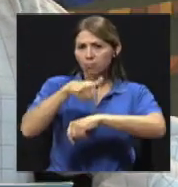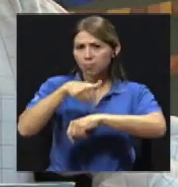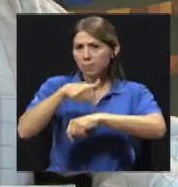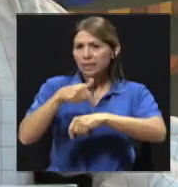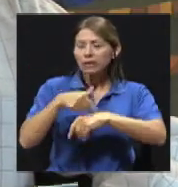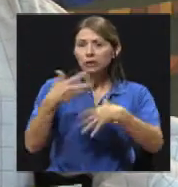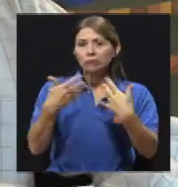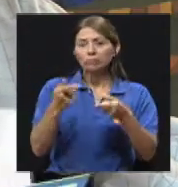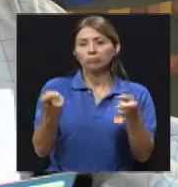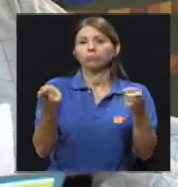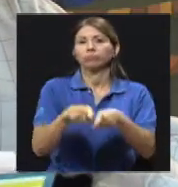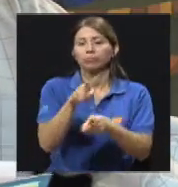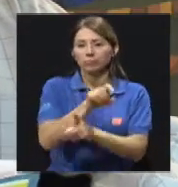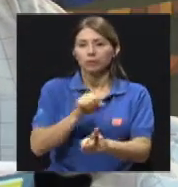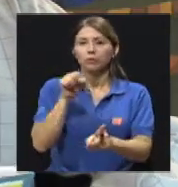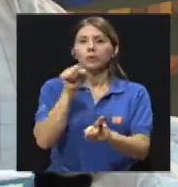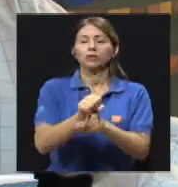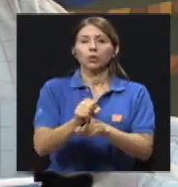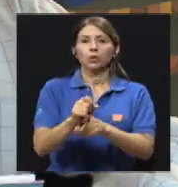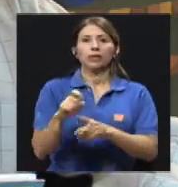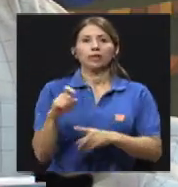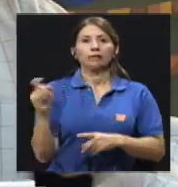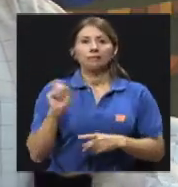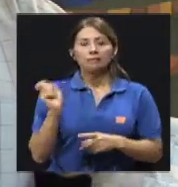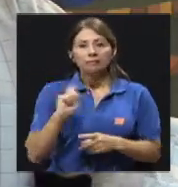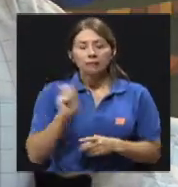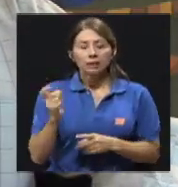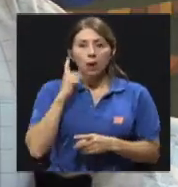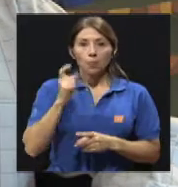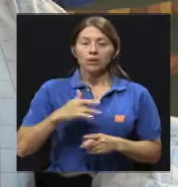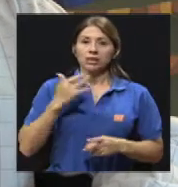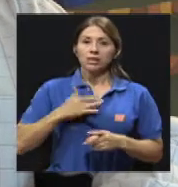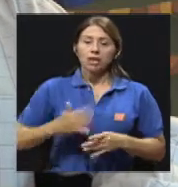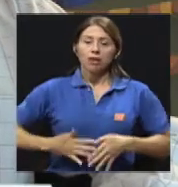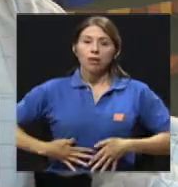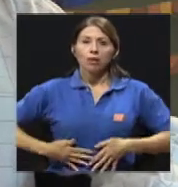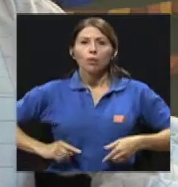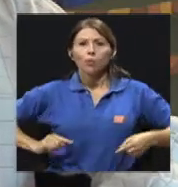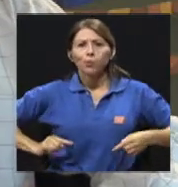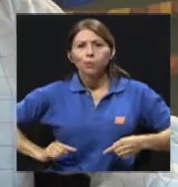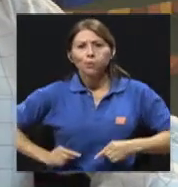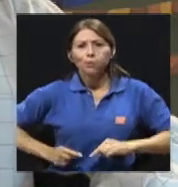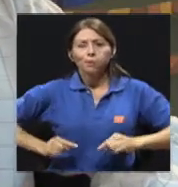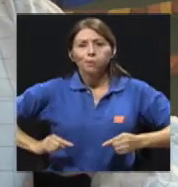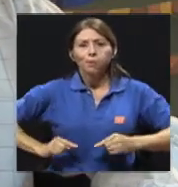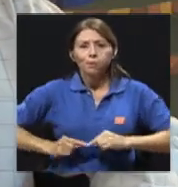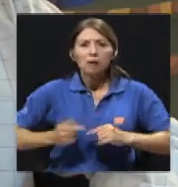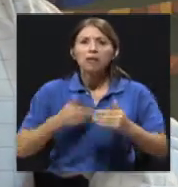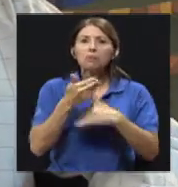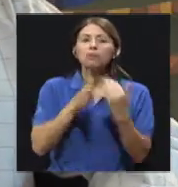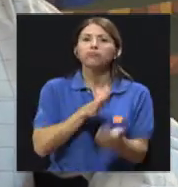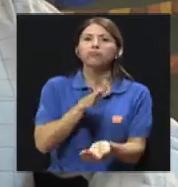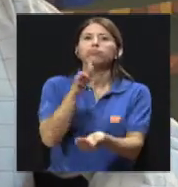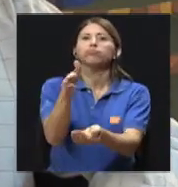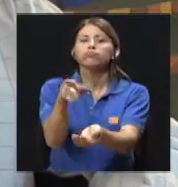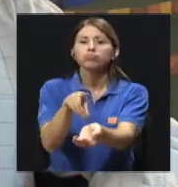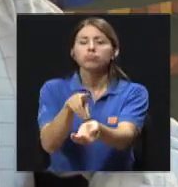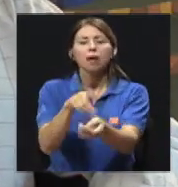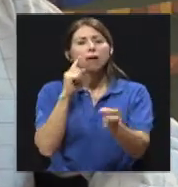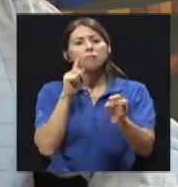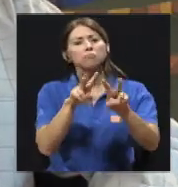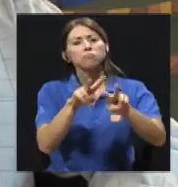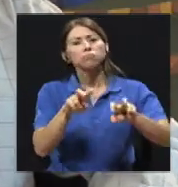en una situación de urgencia a raíz de un dolor abdominal y que pues el médico les dice que